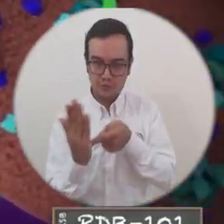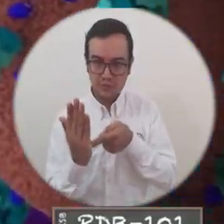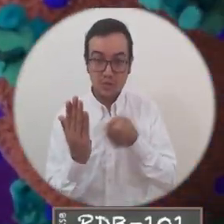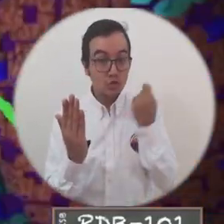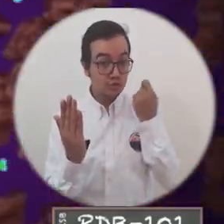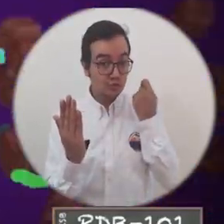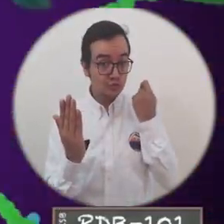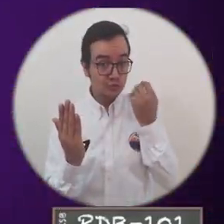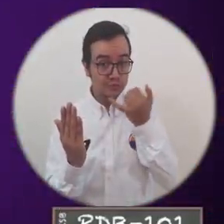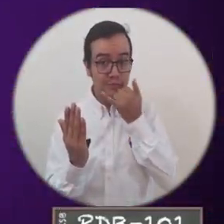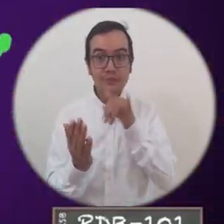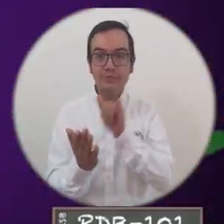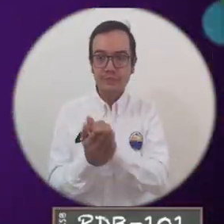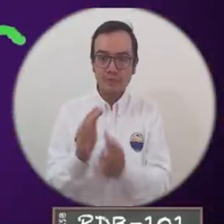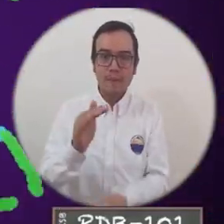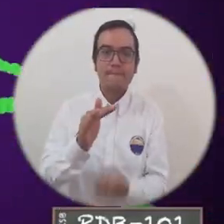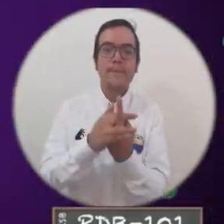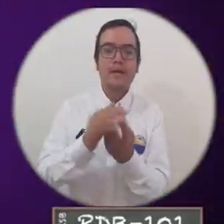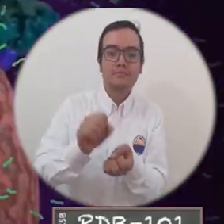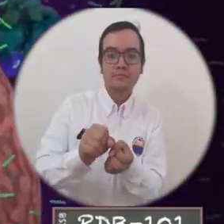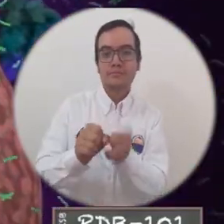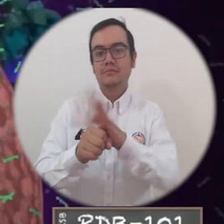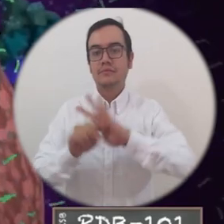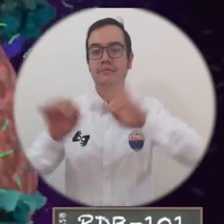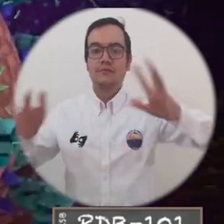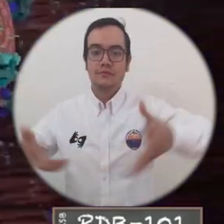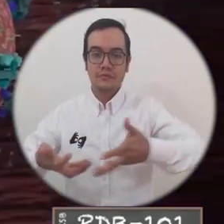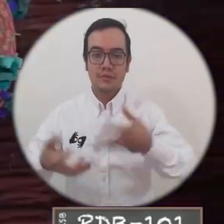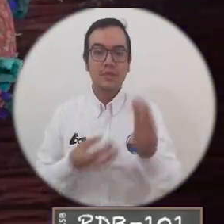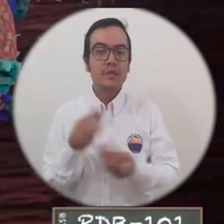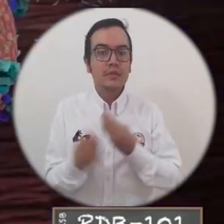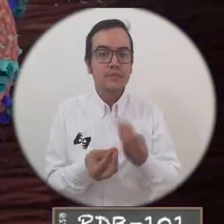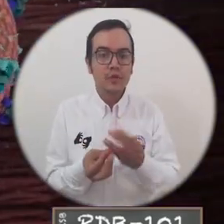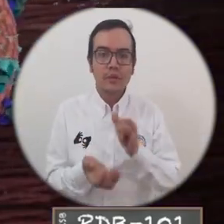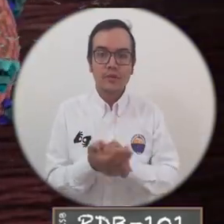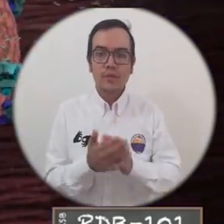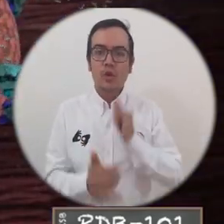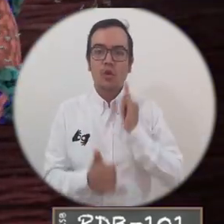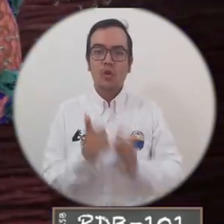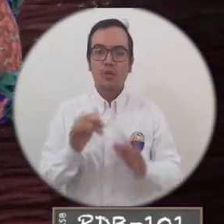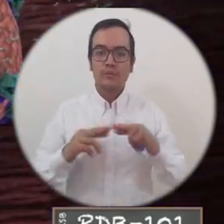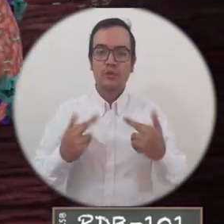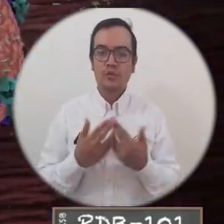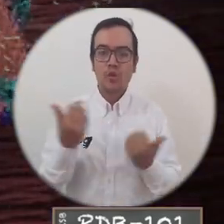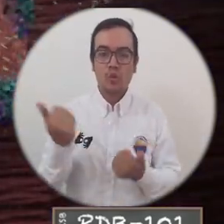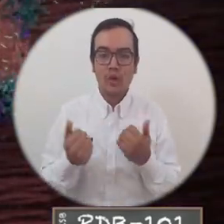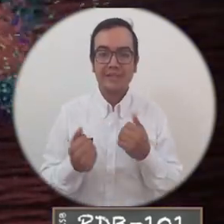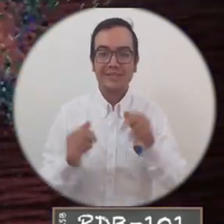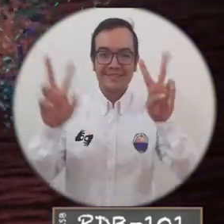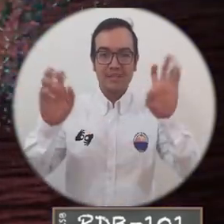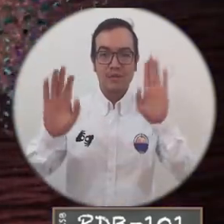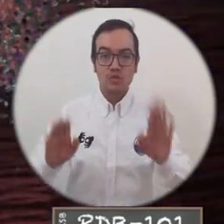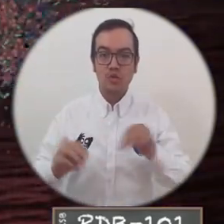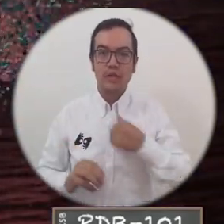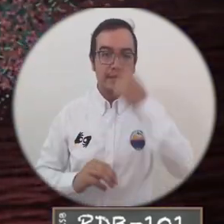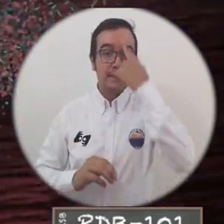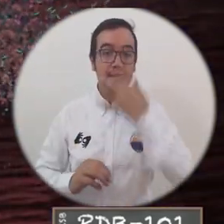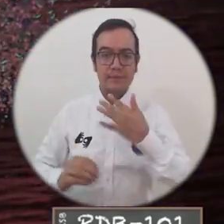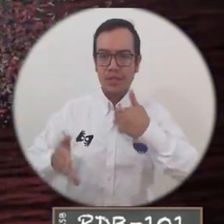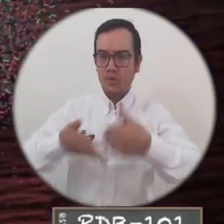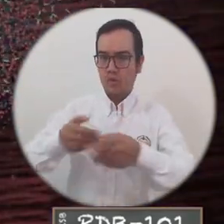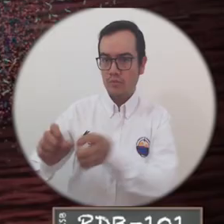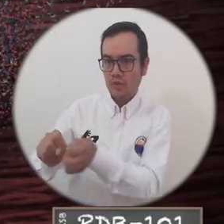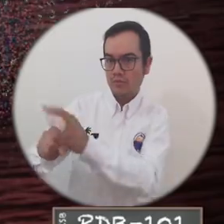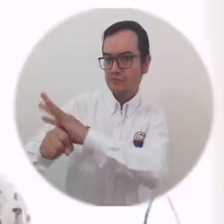recientemente y ante la coyuntura del coronavirus realizamos nuestra última sesión denominada santa marta más allá del cobi